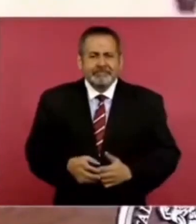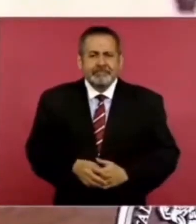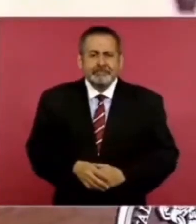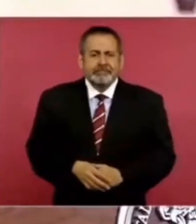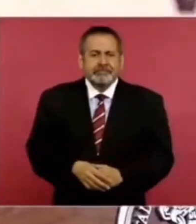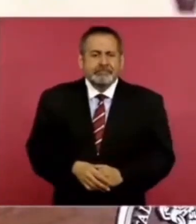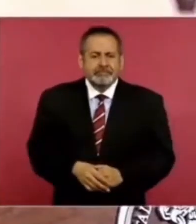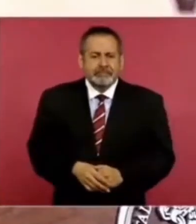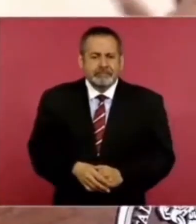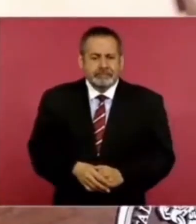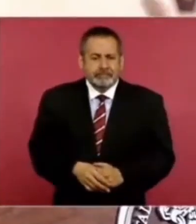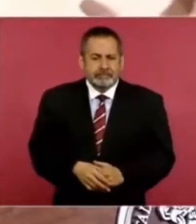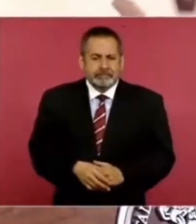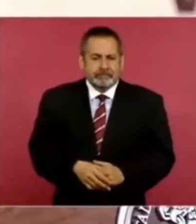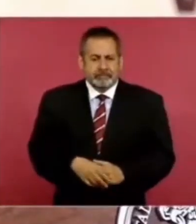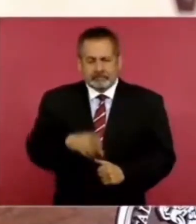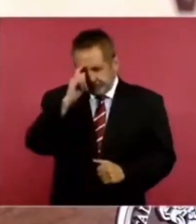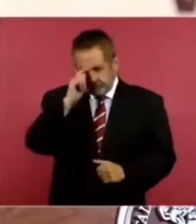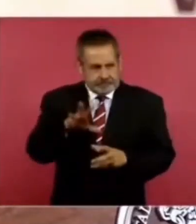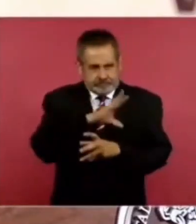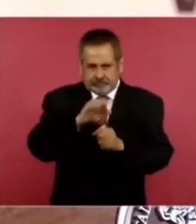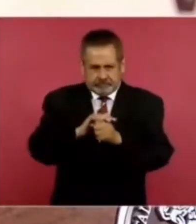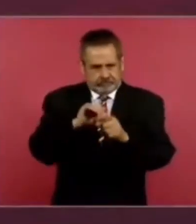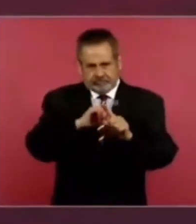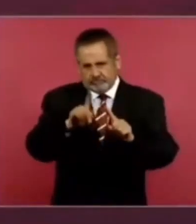Y esto aplica en general.